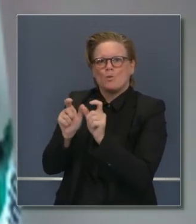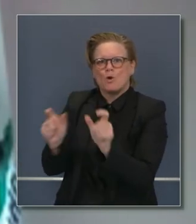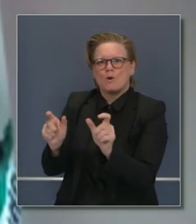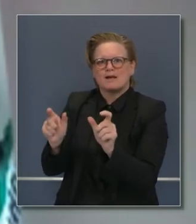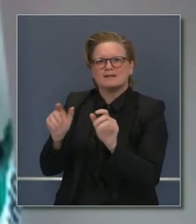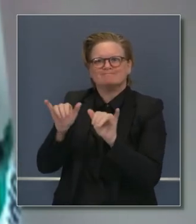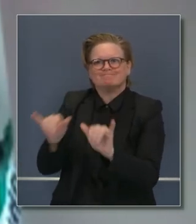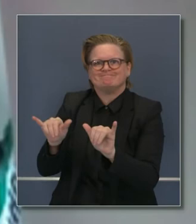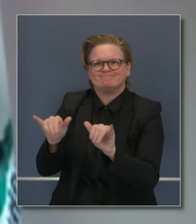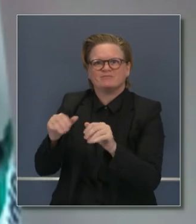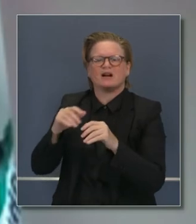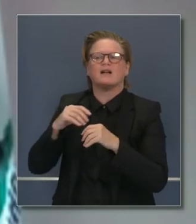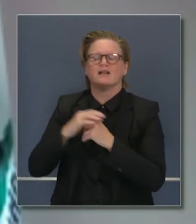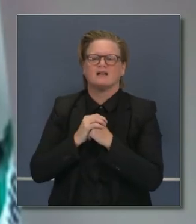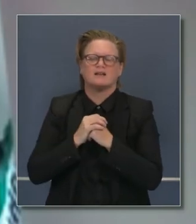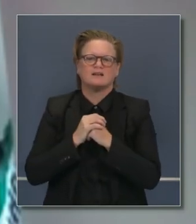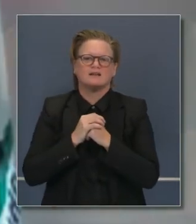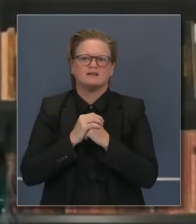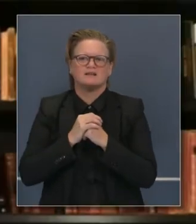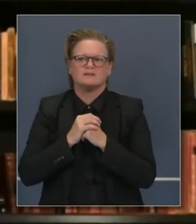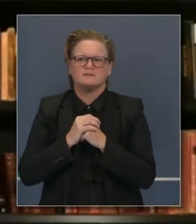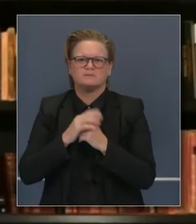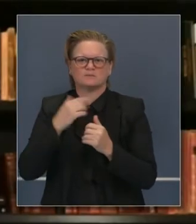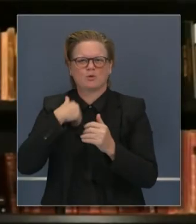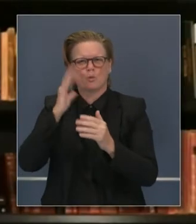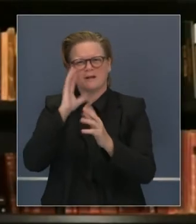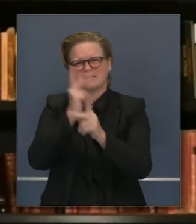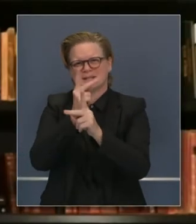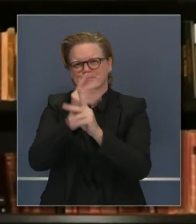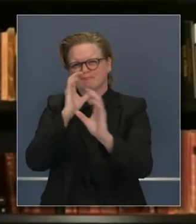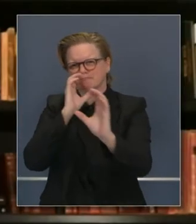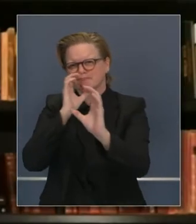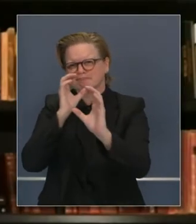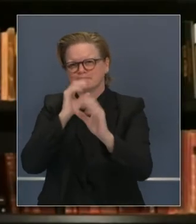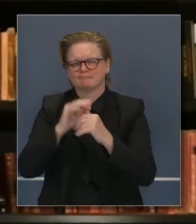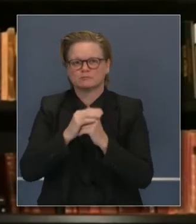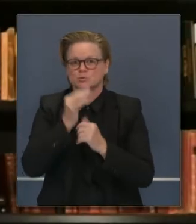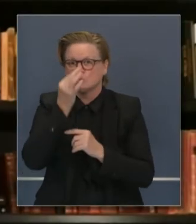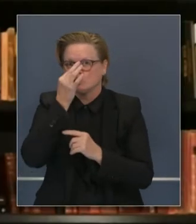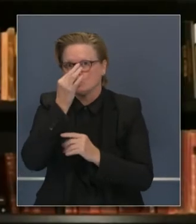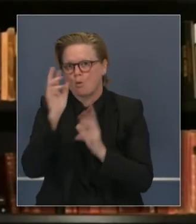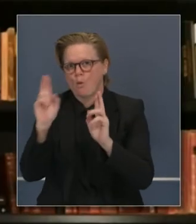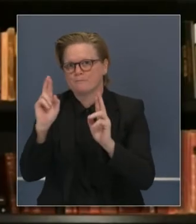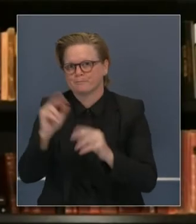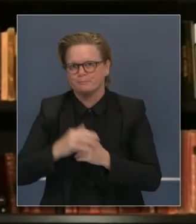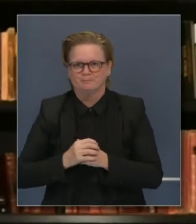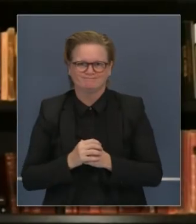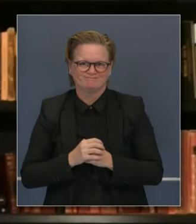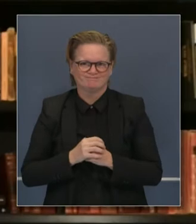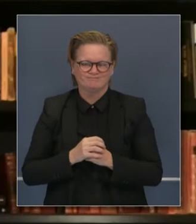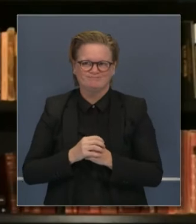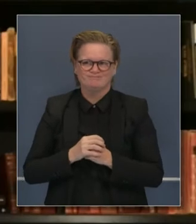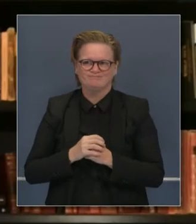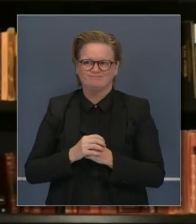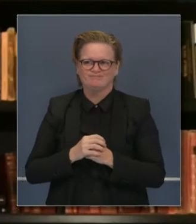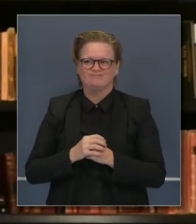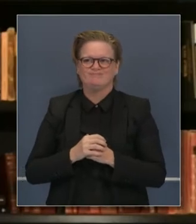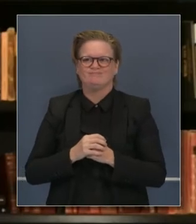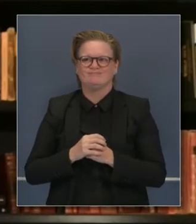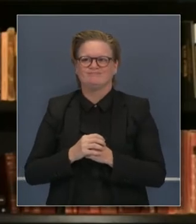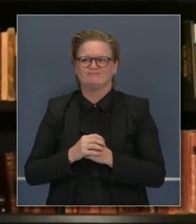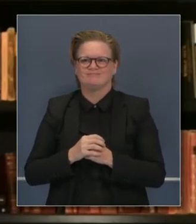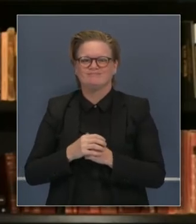socios del condado al respecto y pronto les traeremos las últimas noticias. Gracias, doctor Galley.